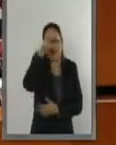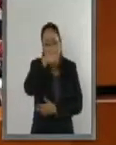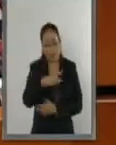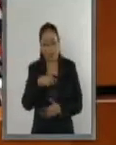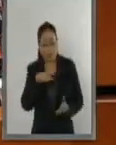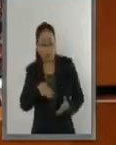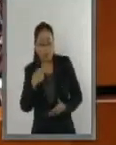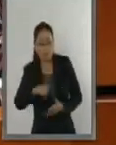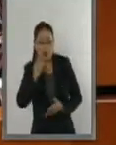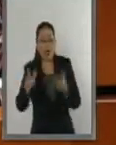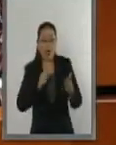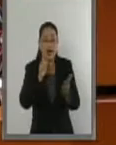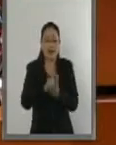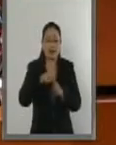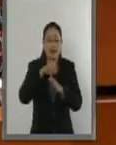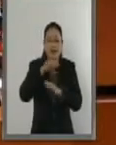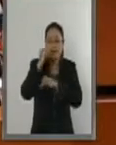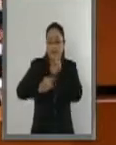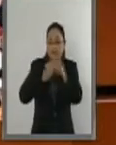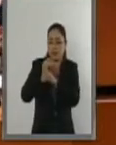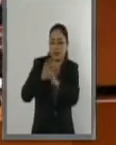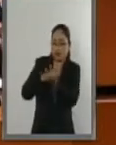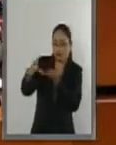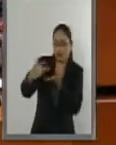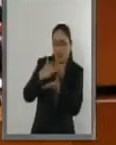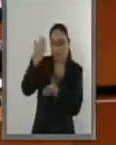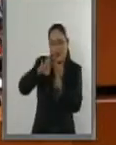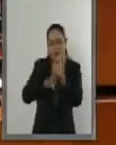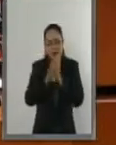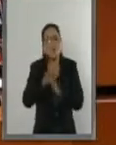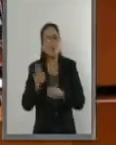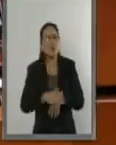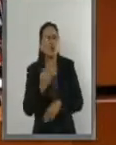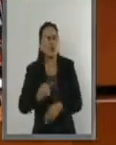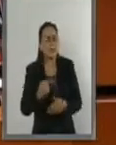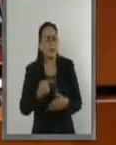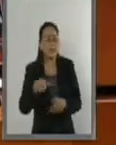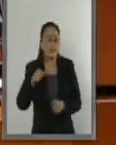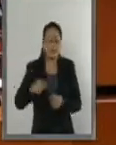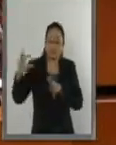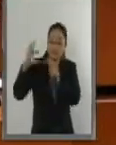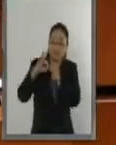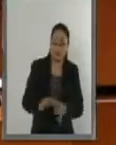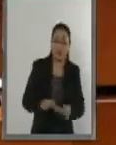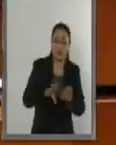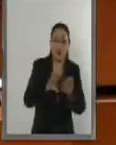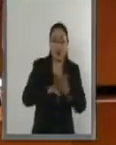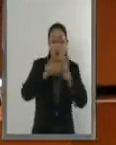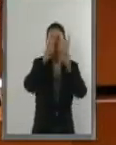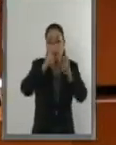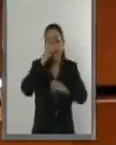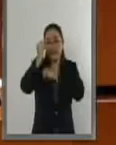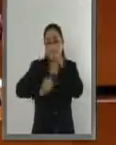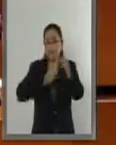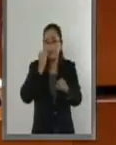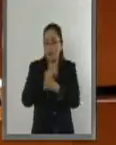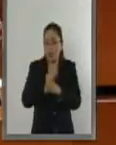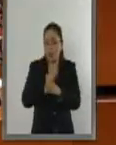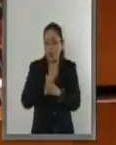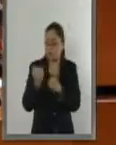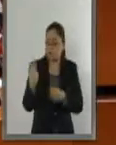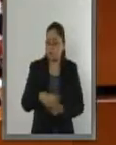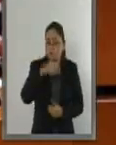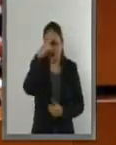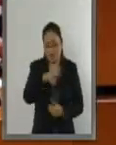Cooperación Internacional para el Desarrollo porque marcará la pauta de la Agenda Internacional de nuestro